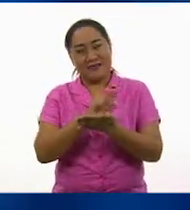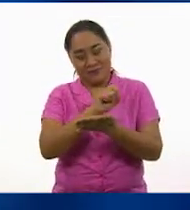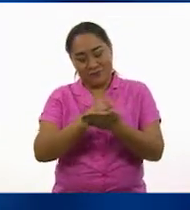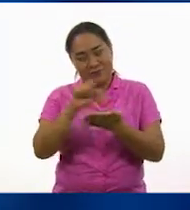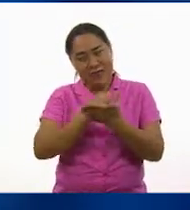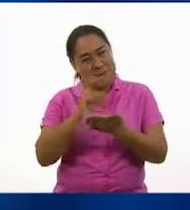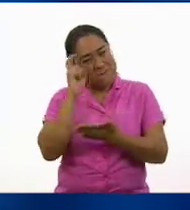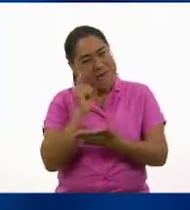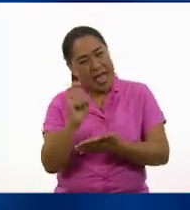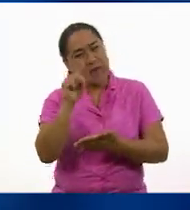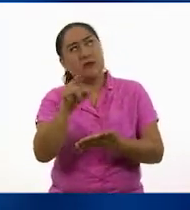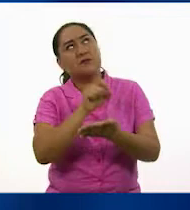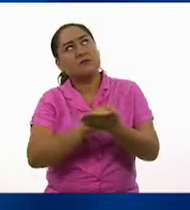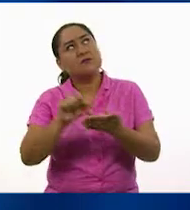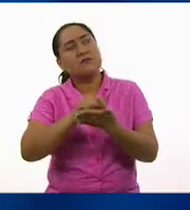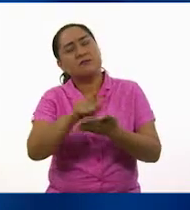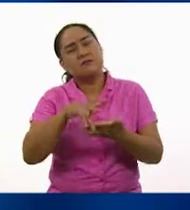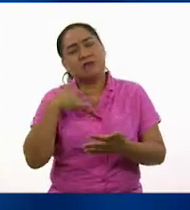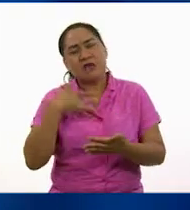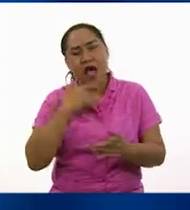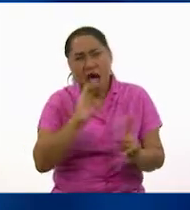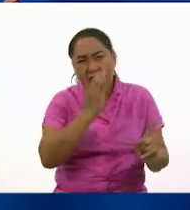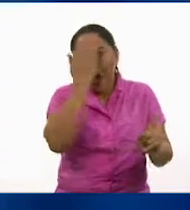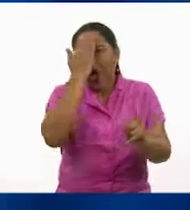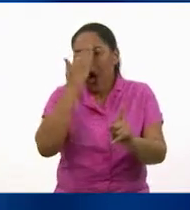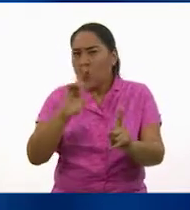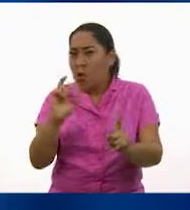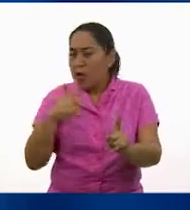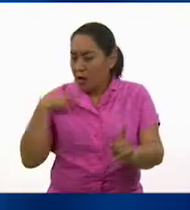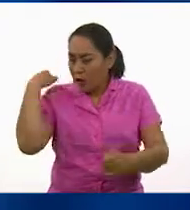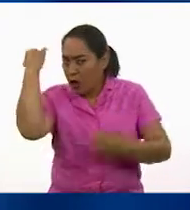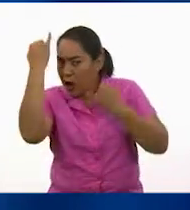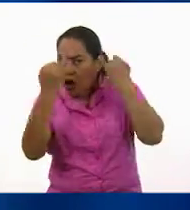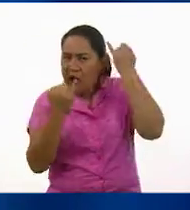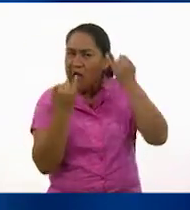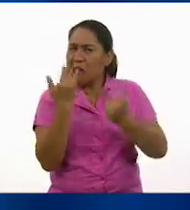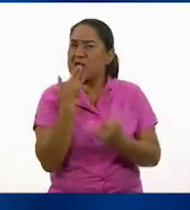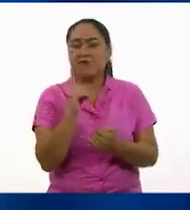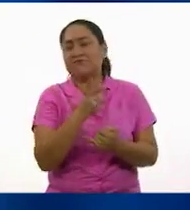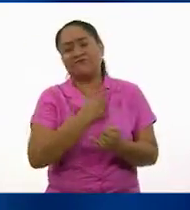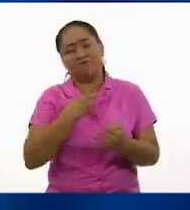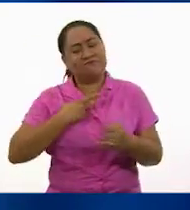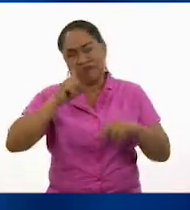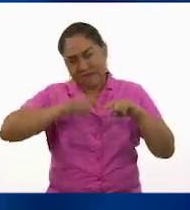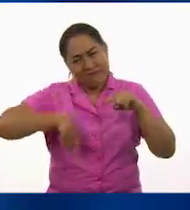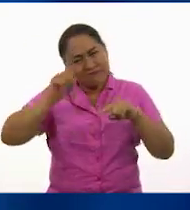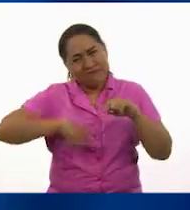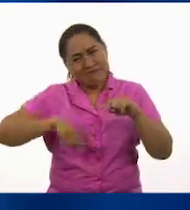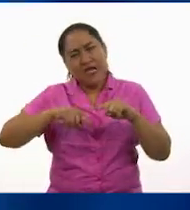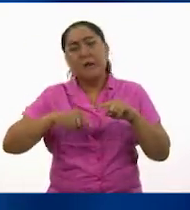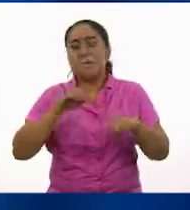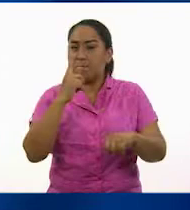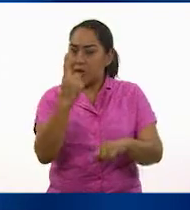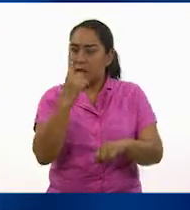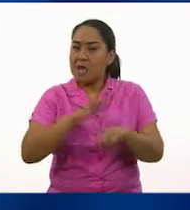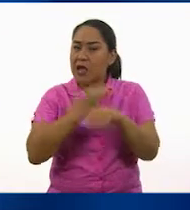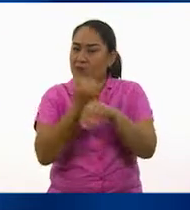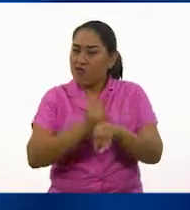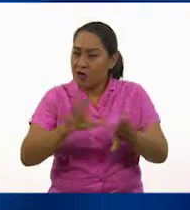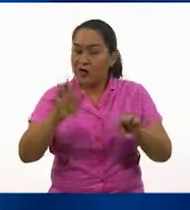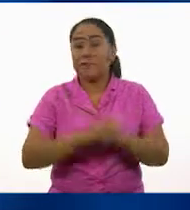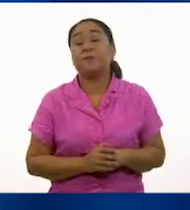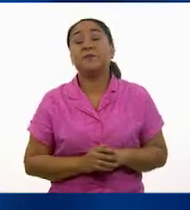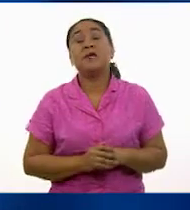estereotipos y prejuicios que conozcan y traten de romperlos, informándose al respecto. También pueden